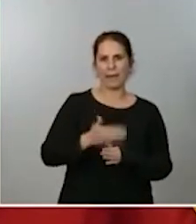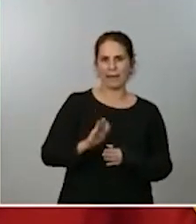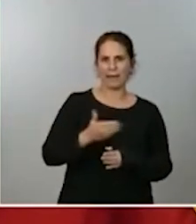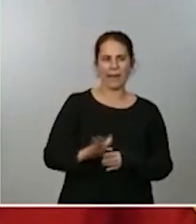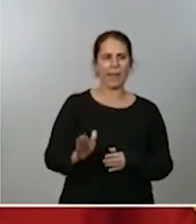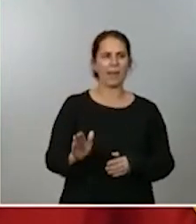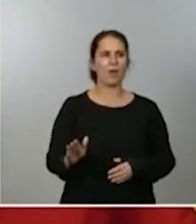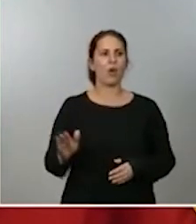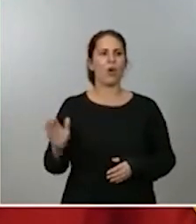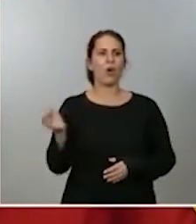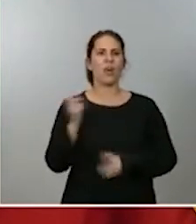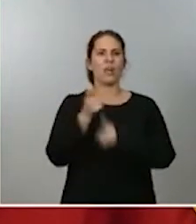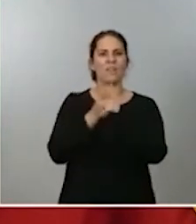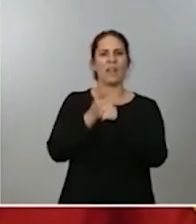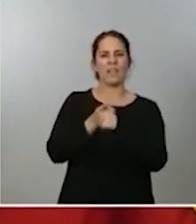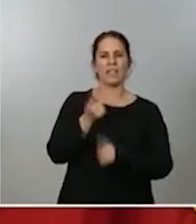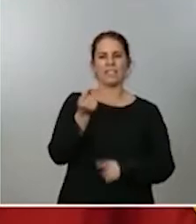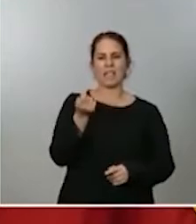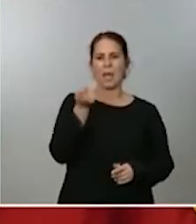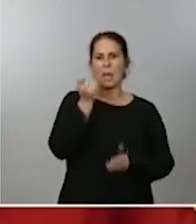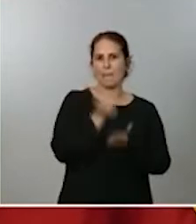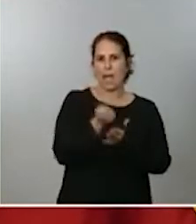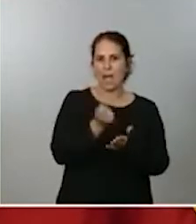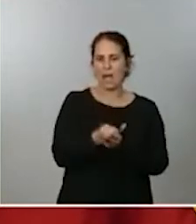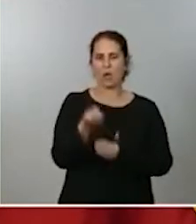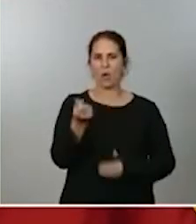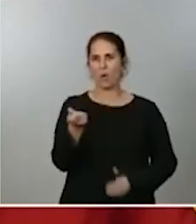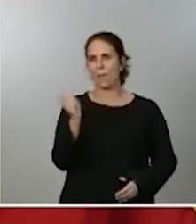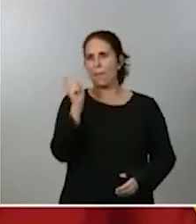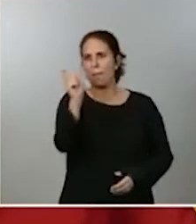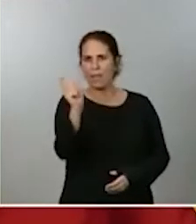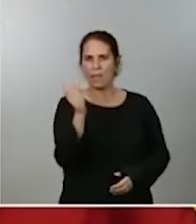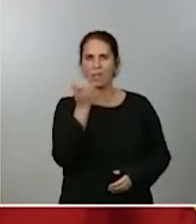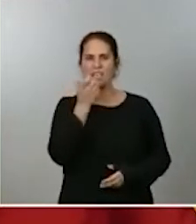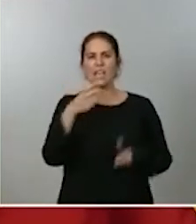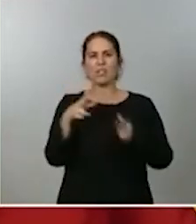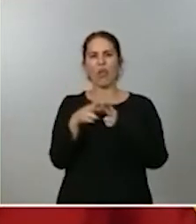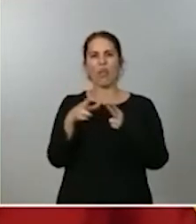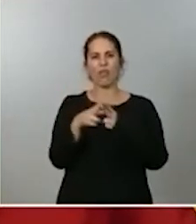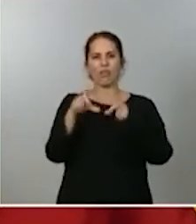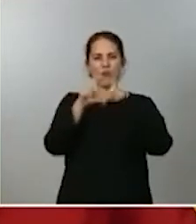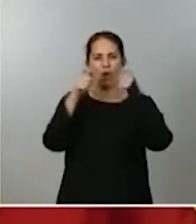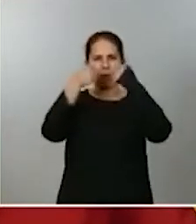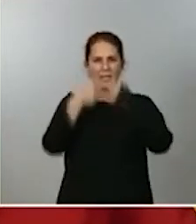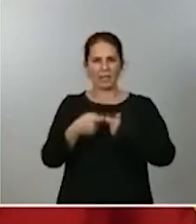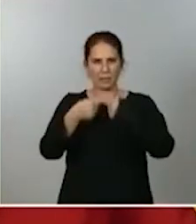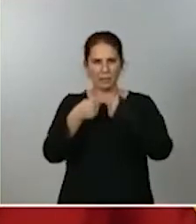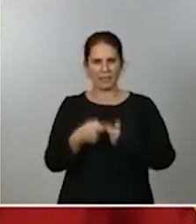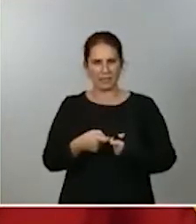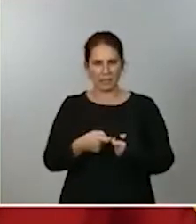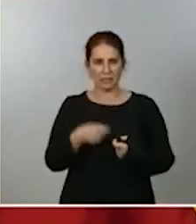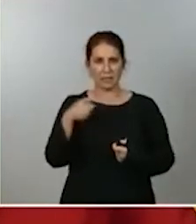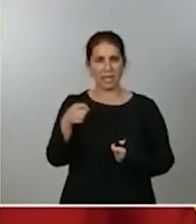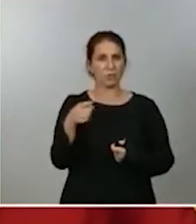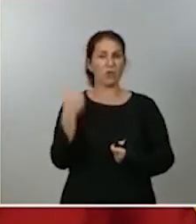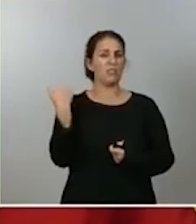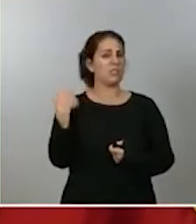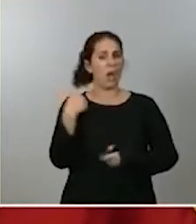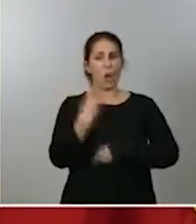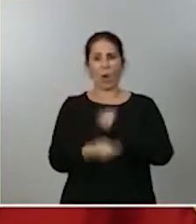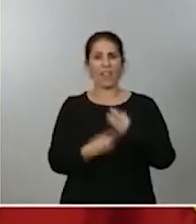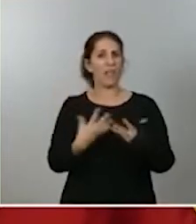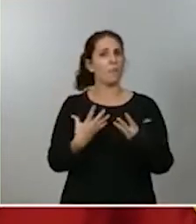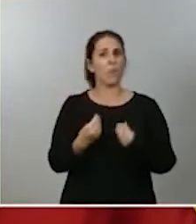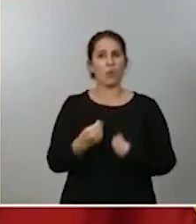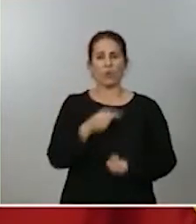de pago y de precio para los socios cooperativistas en la entrega esto es una cosa que hacen ya muchas cooperativas en España yo